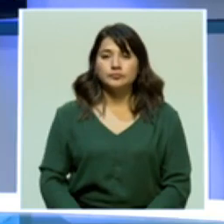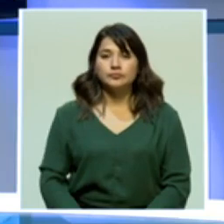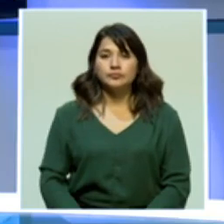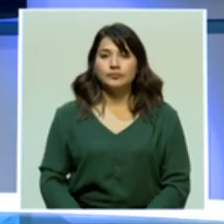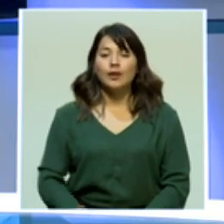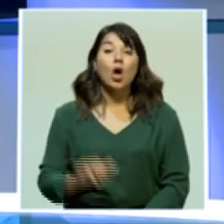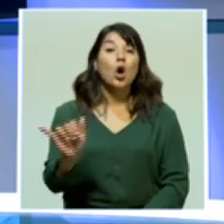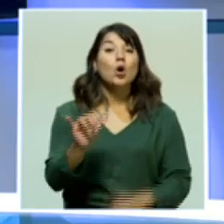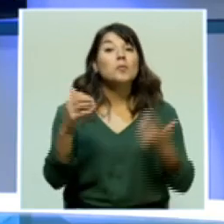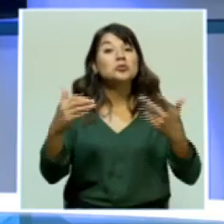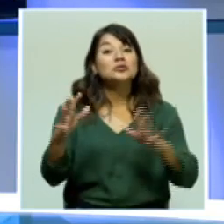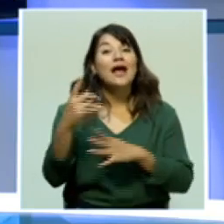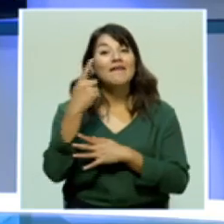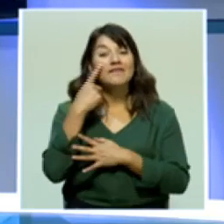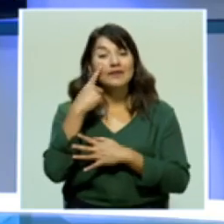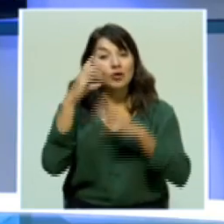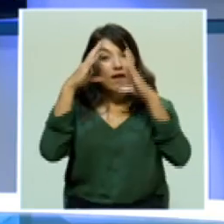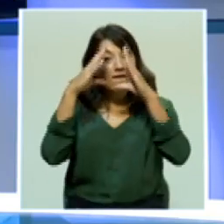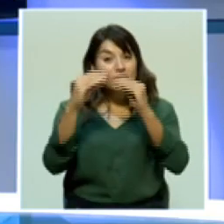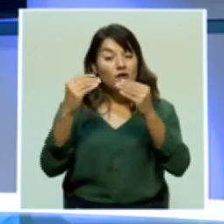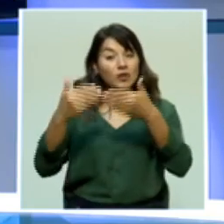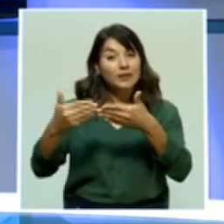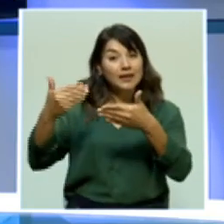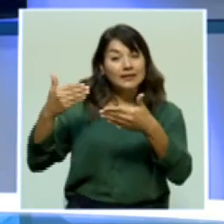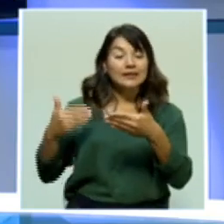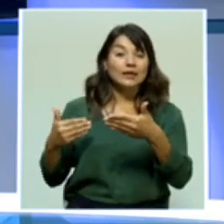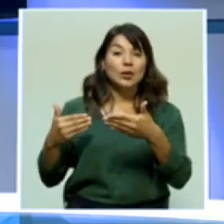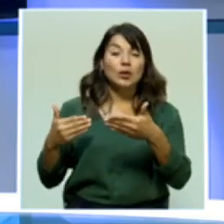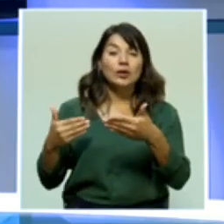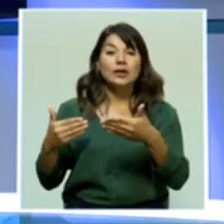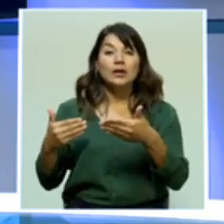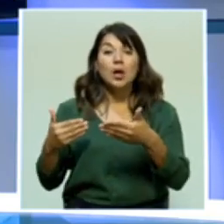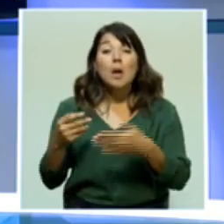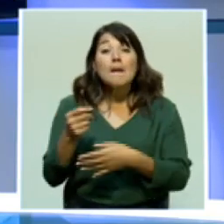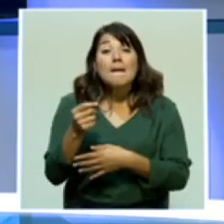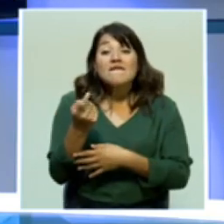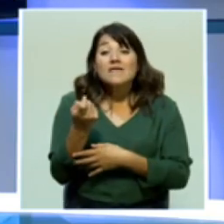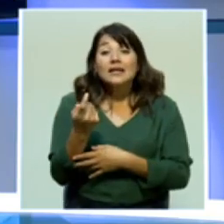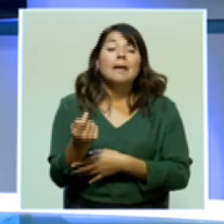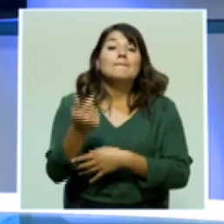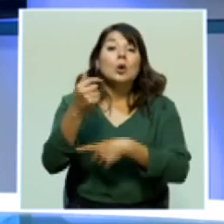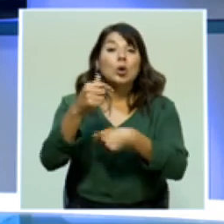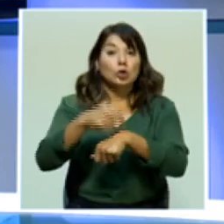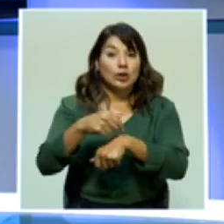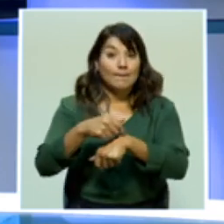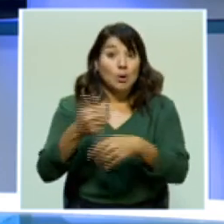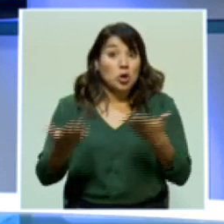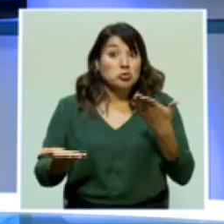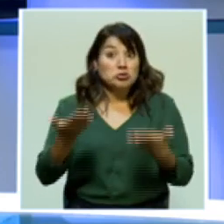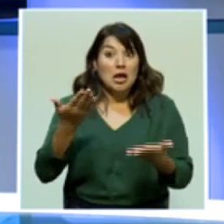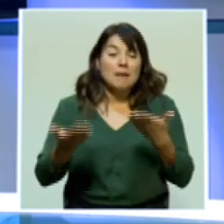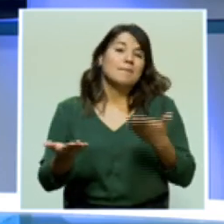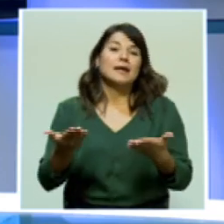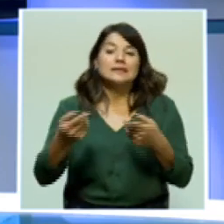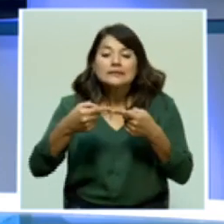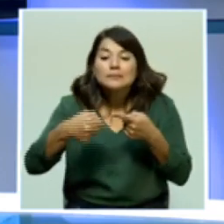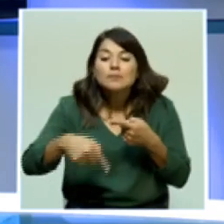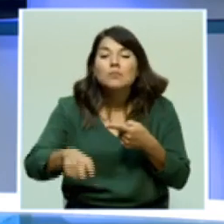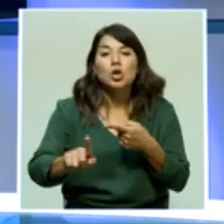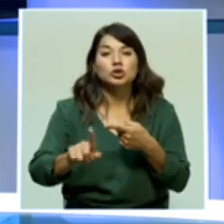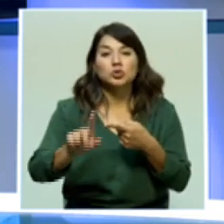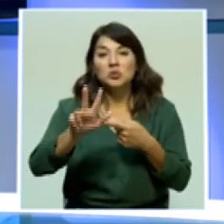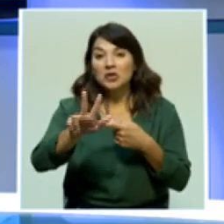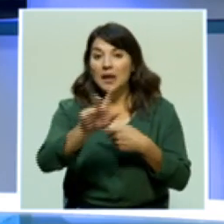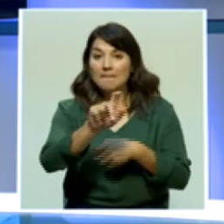Como veíamos en esta nota que acabamos de pasar, en muy poco tiempo, quizás dentro del lapso de los próximos